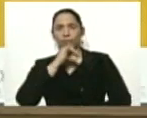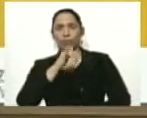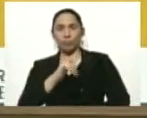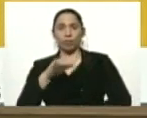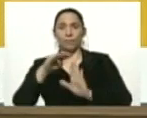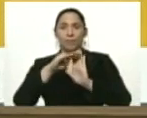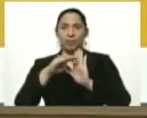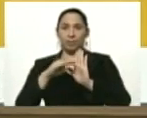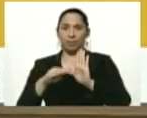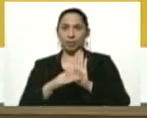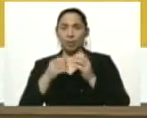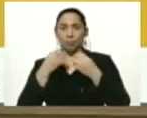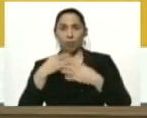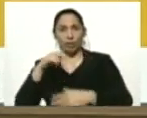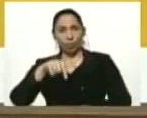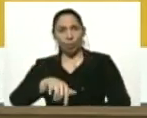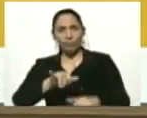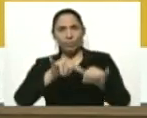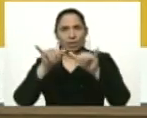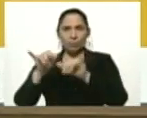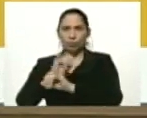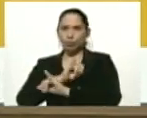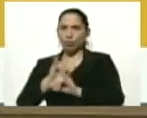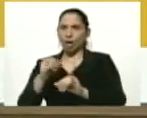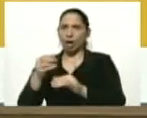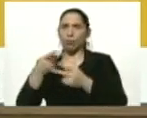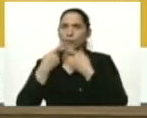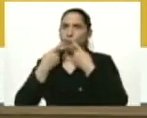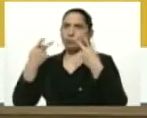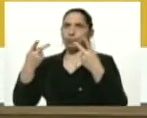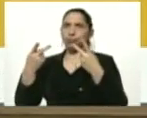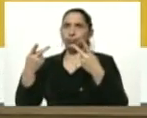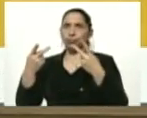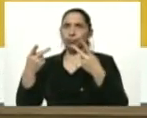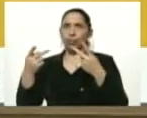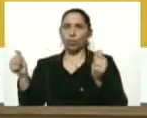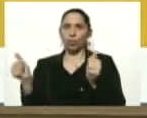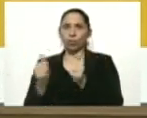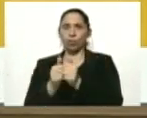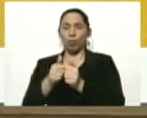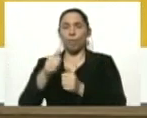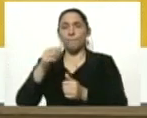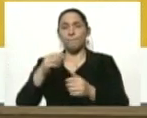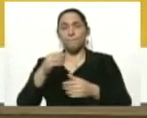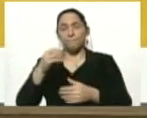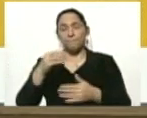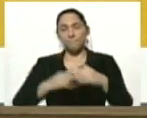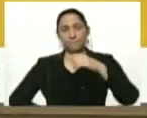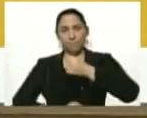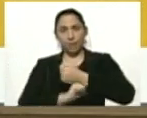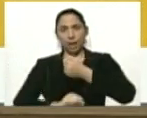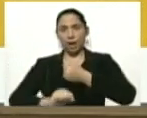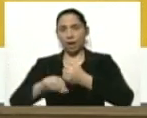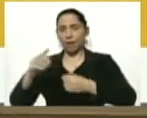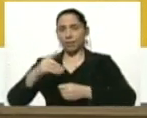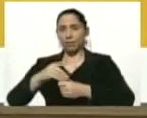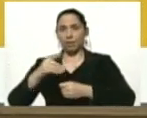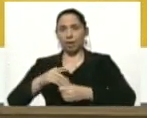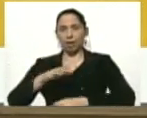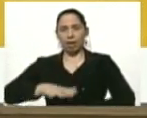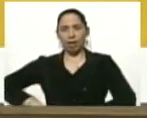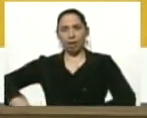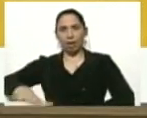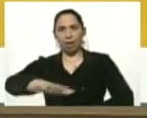medidas, bueno, hoy mismo las estaba compartiendo con su base de datos y que abarca todo el país